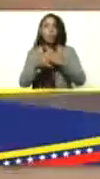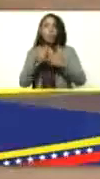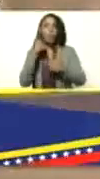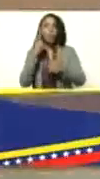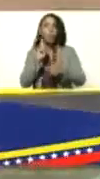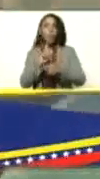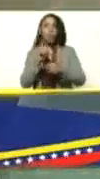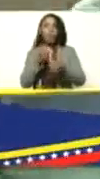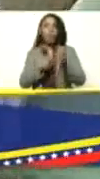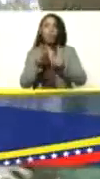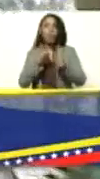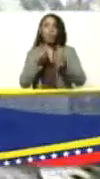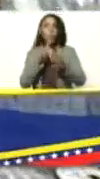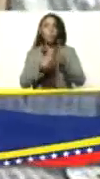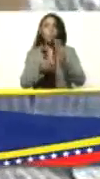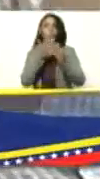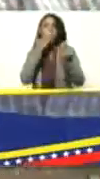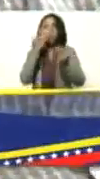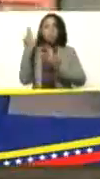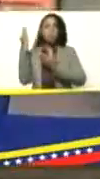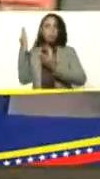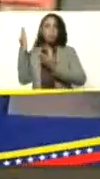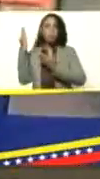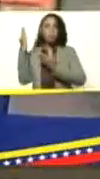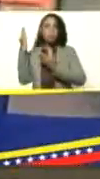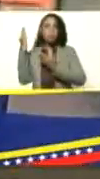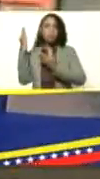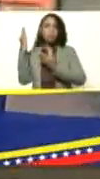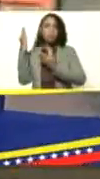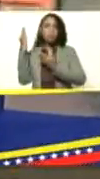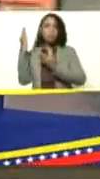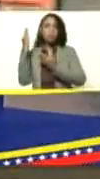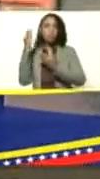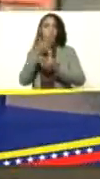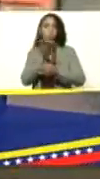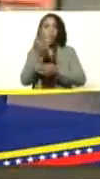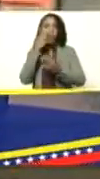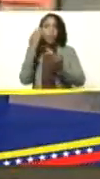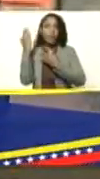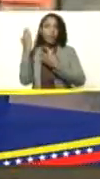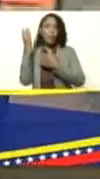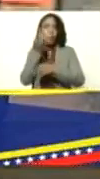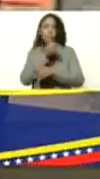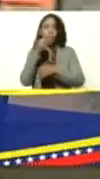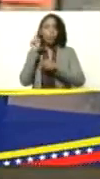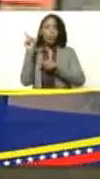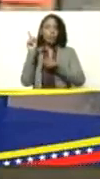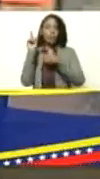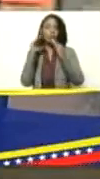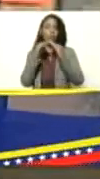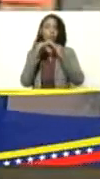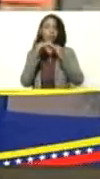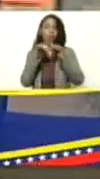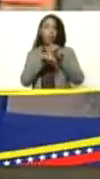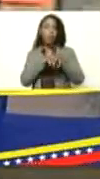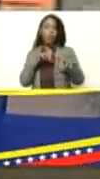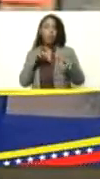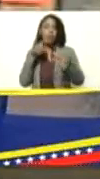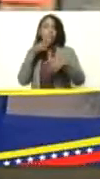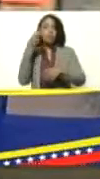Ubre la granja integral Cedrito ya ustedes vieron la maravilla de esta granja de verdad